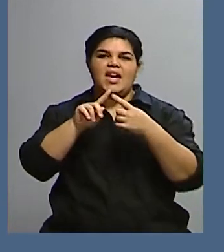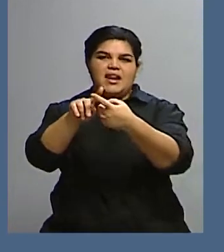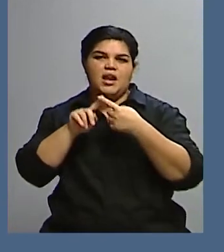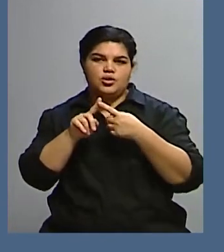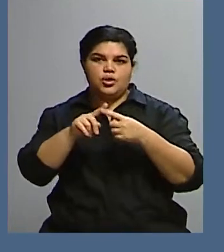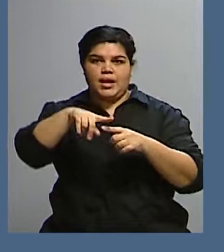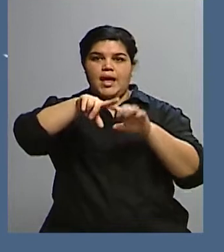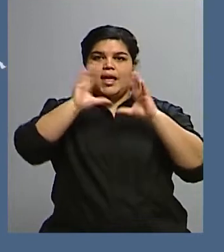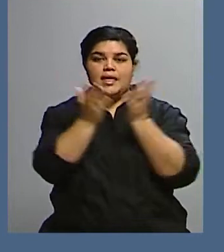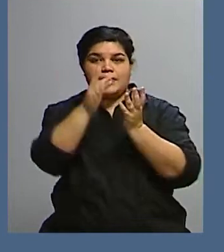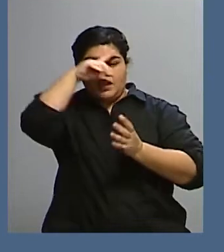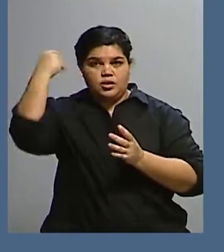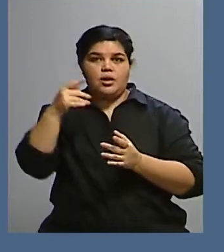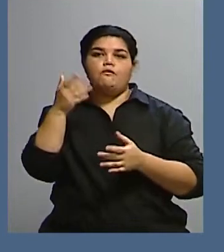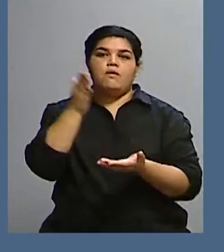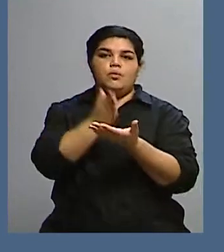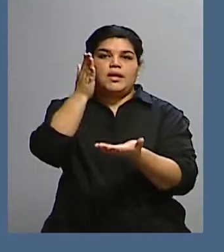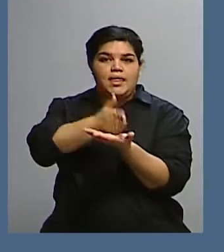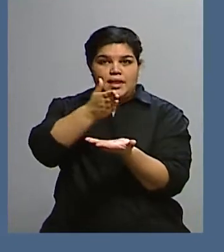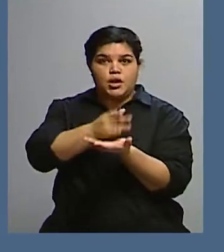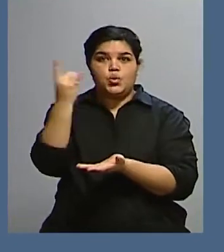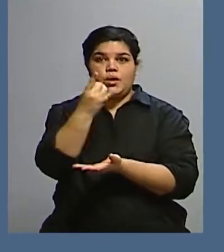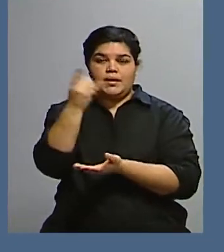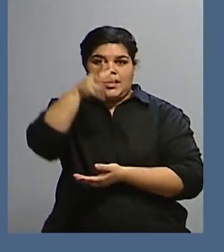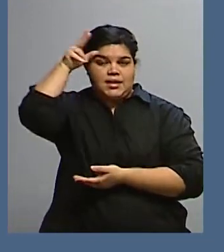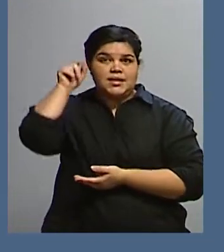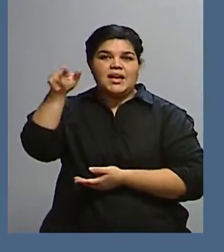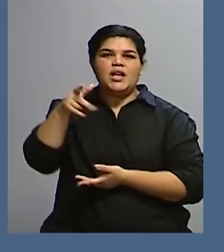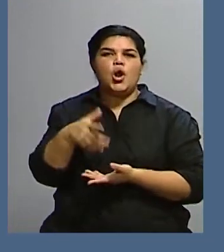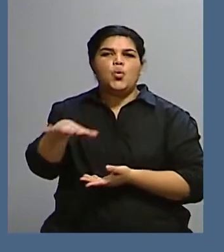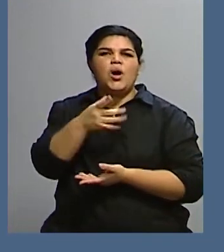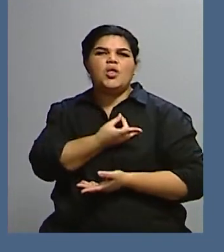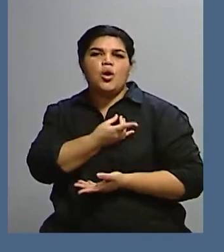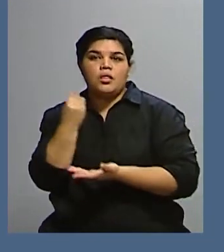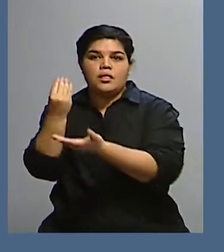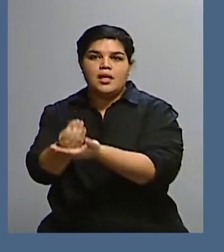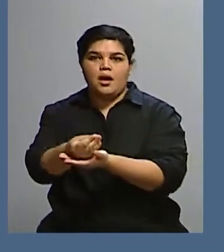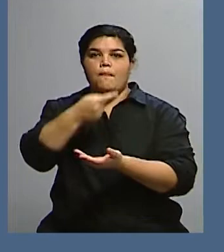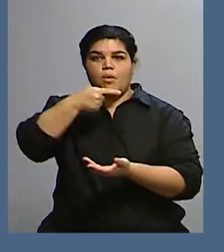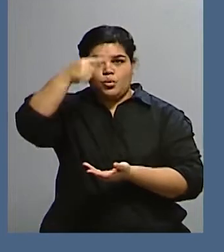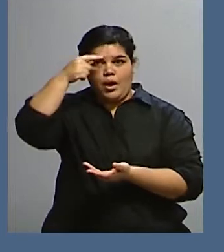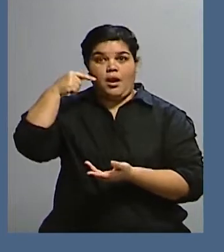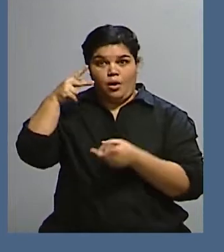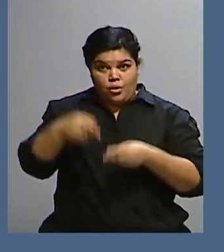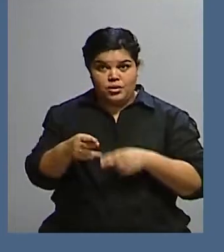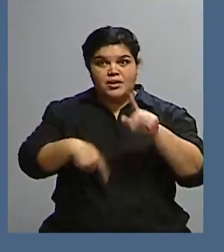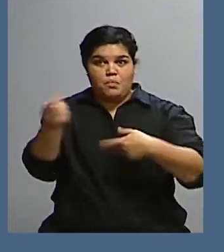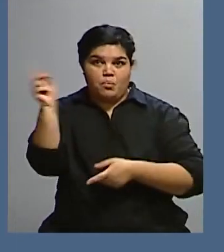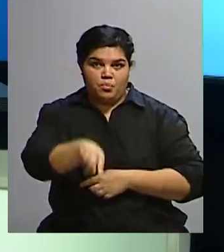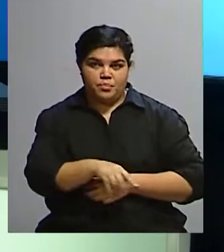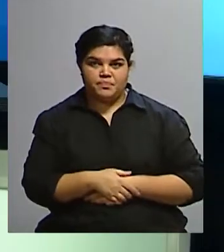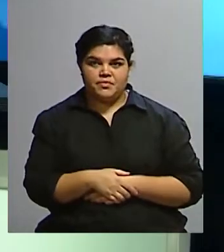Facultad de Derecho de la Universidad de Chile. Ella desde Lisboa nos está atendiendo a través de esta videollamada. Vamos al corte. Ya regresamos.